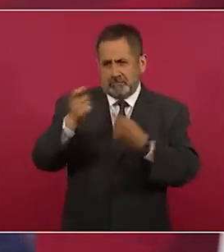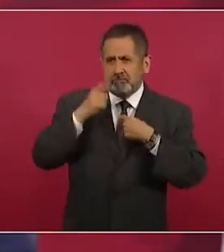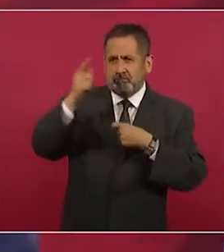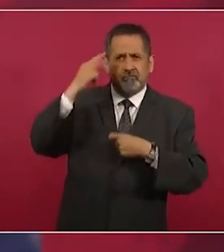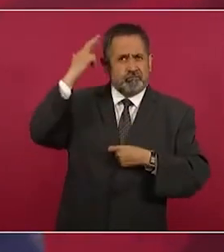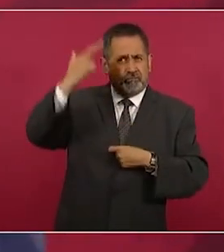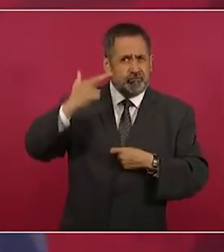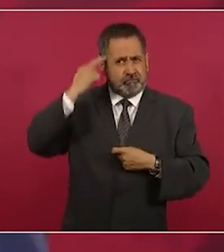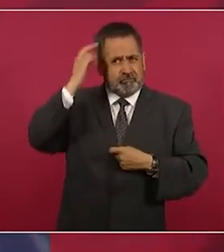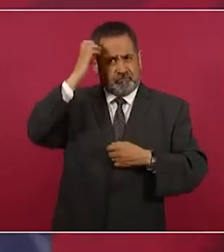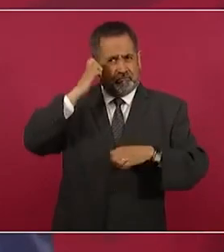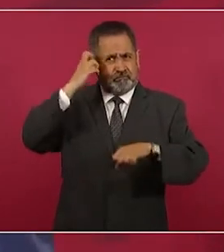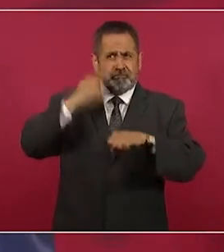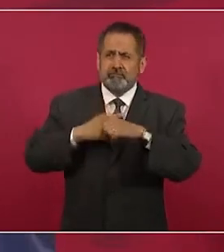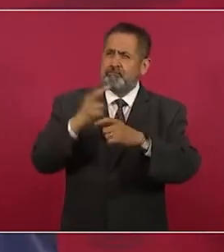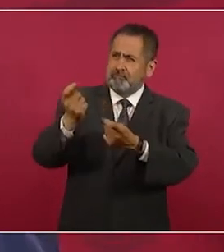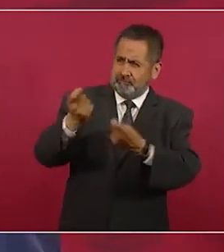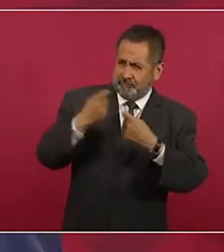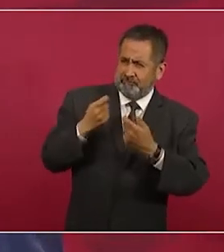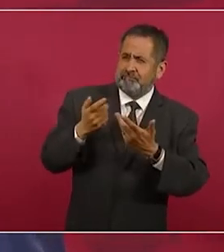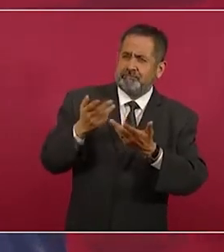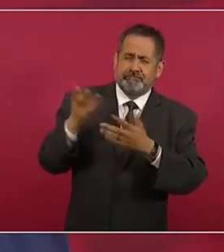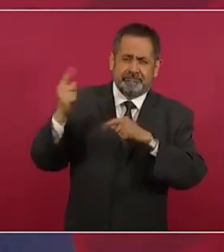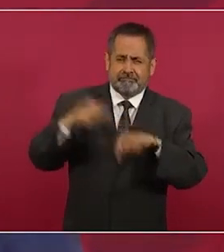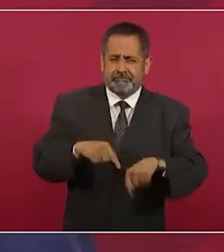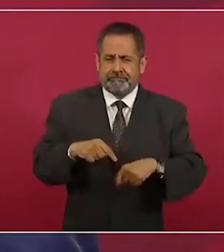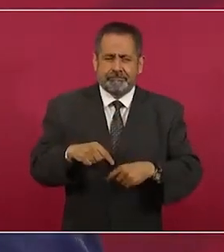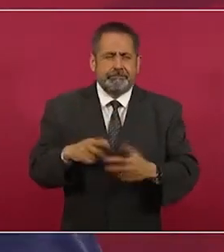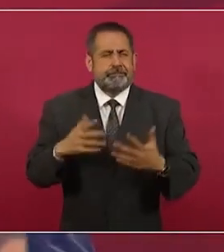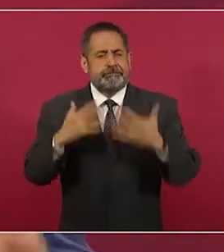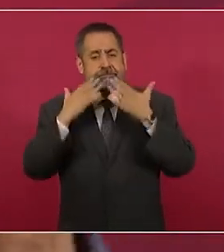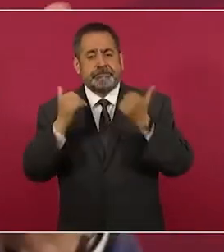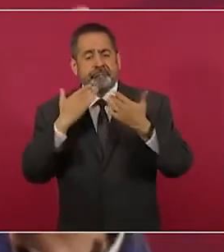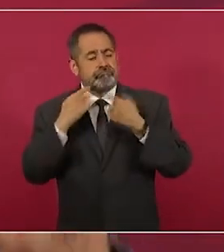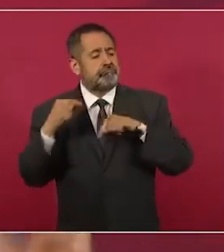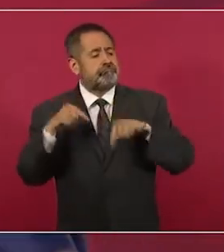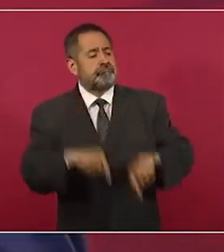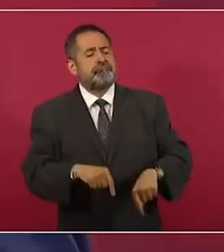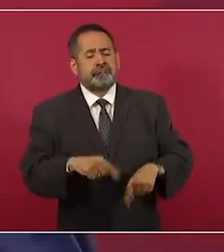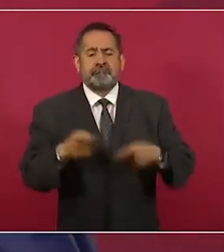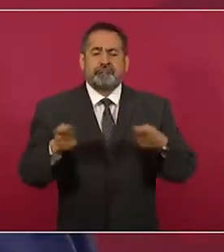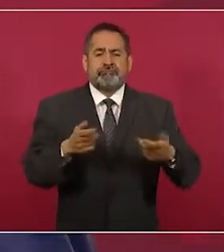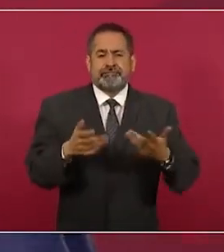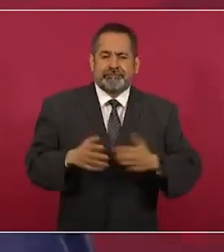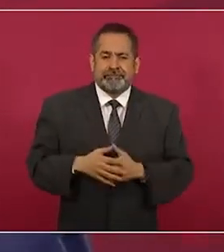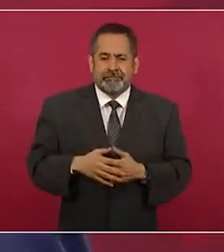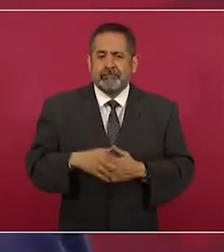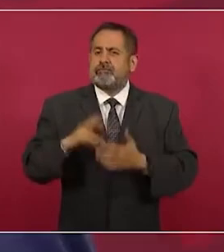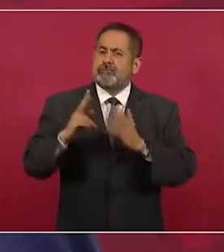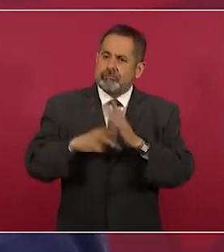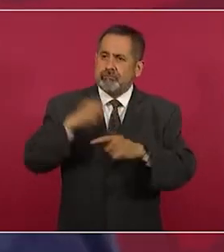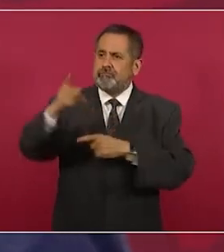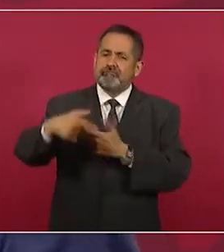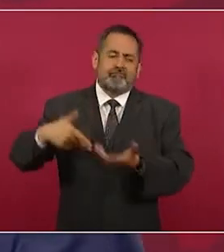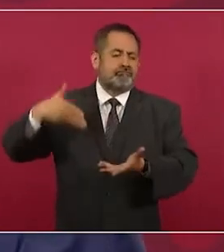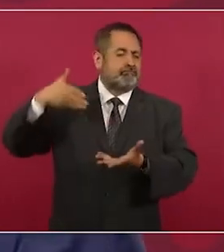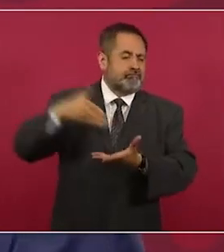y a facilitar el que nos invadieran